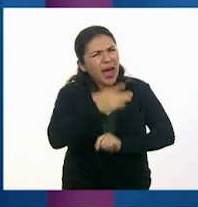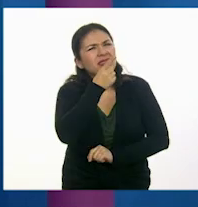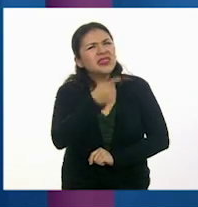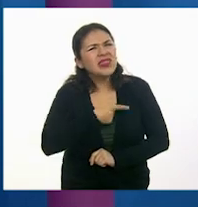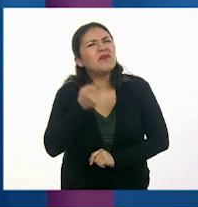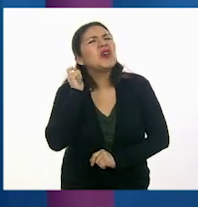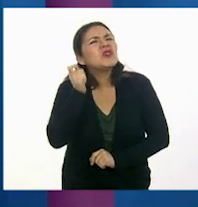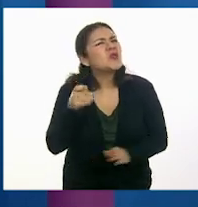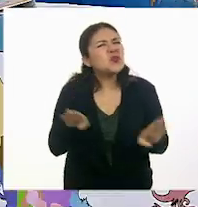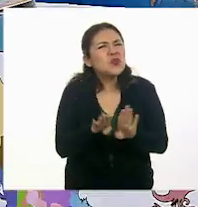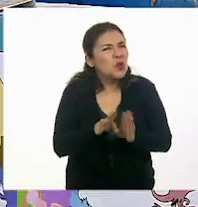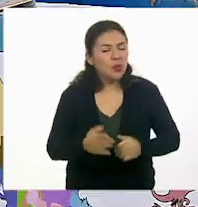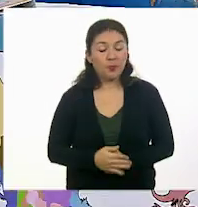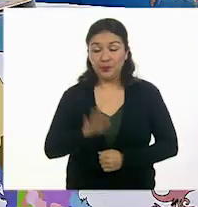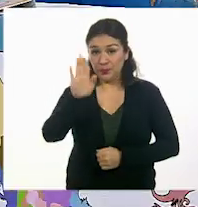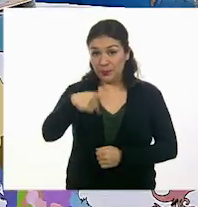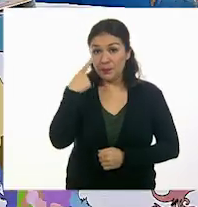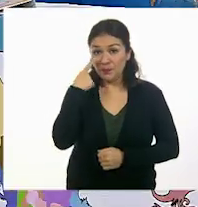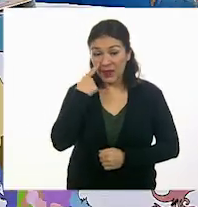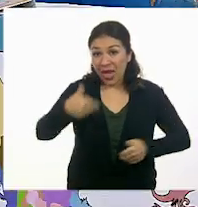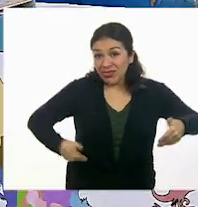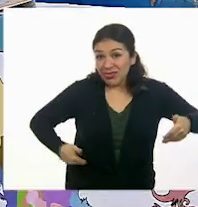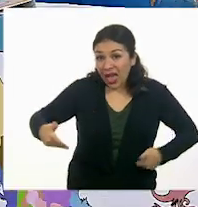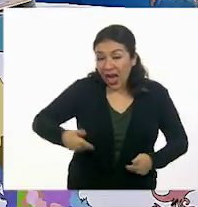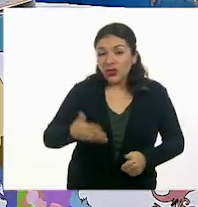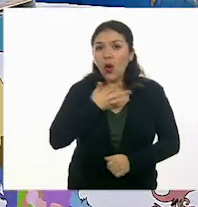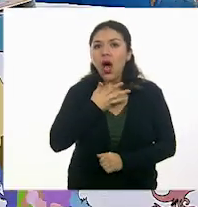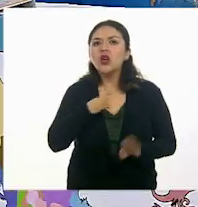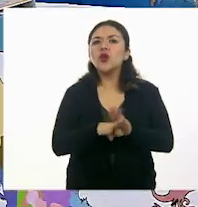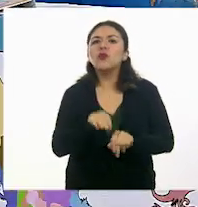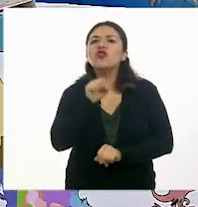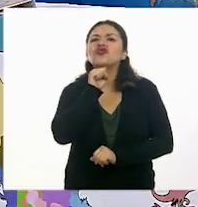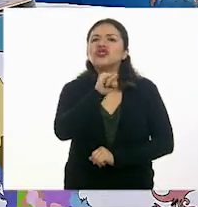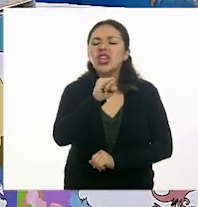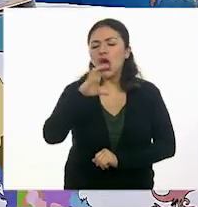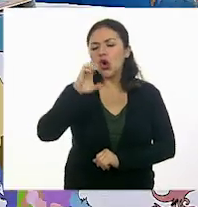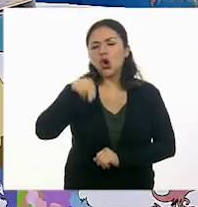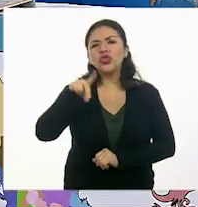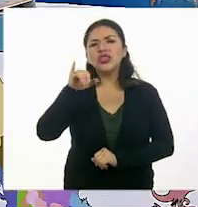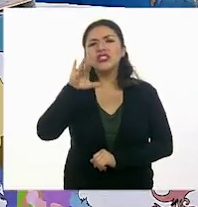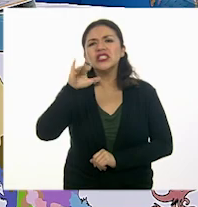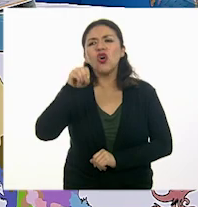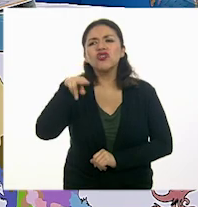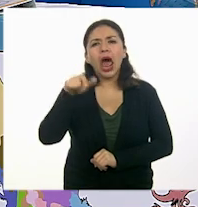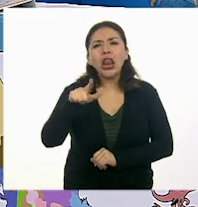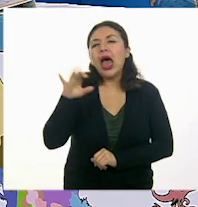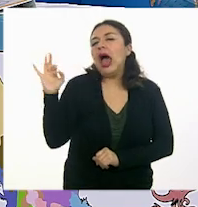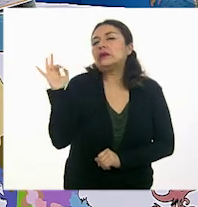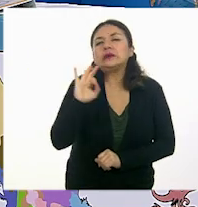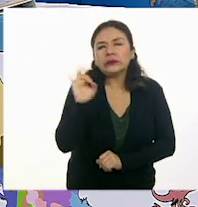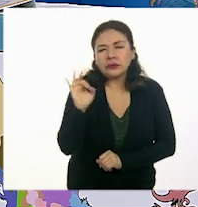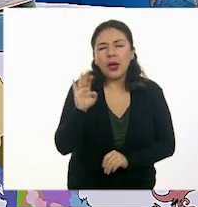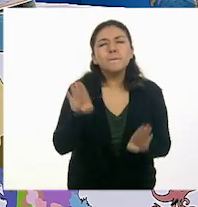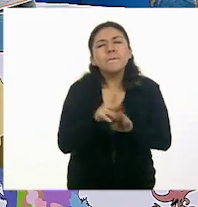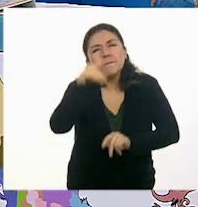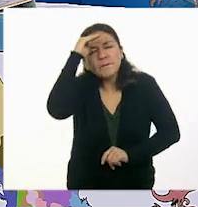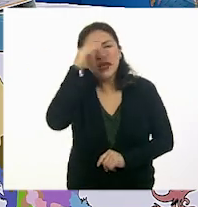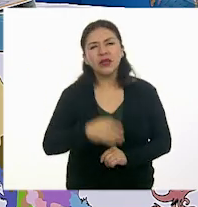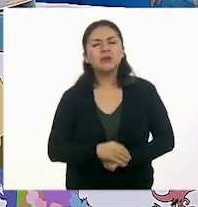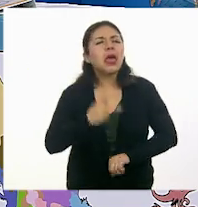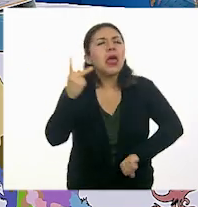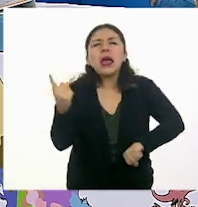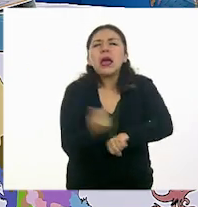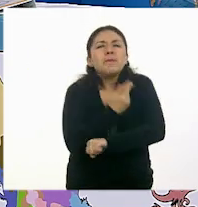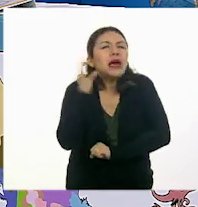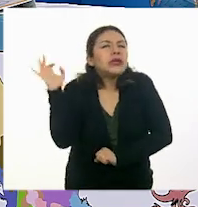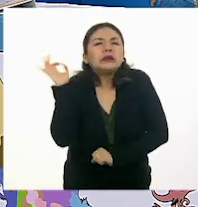funciona. Bueno, en el teatro se juega con un sí condicional. Nos podemos hacer, por ejemplo, la siguiente pregunta. ¿Qué pasaría